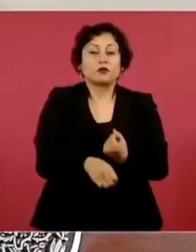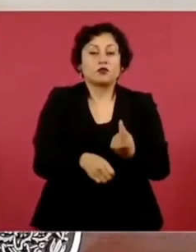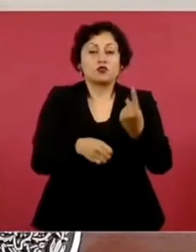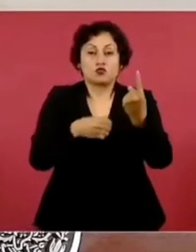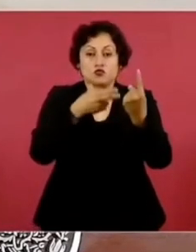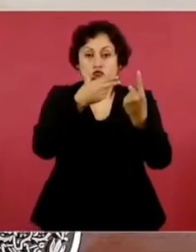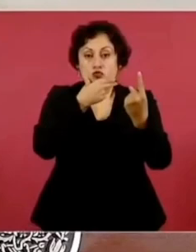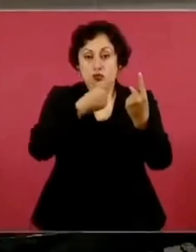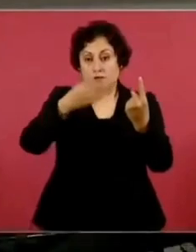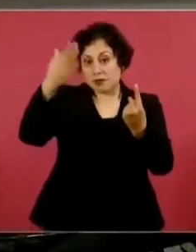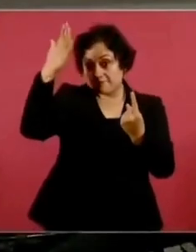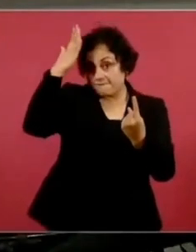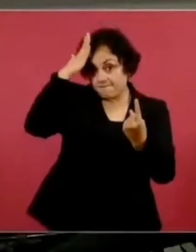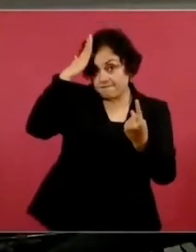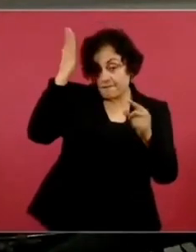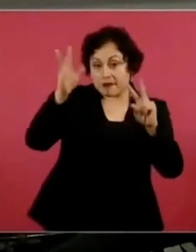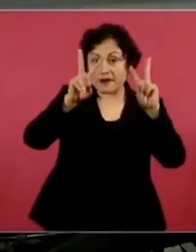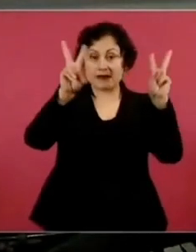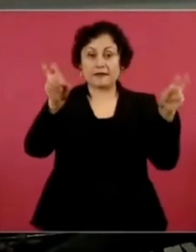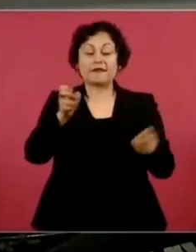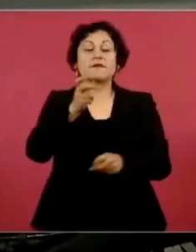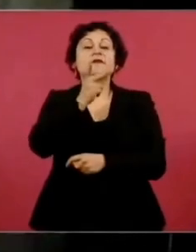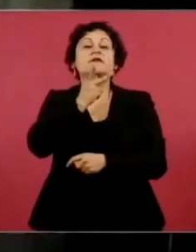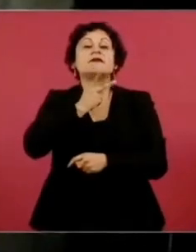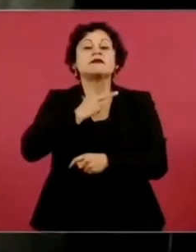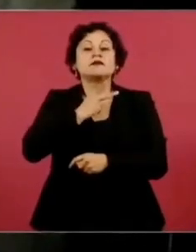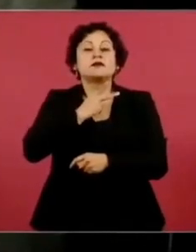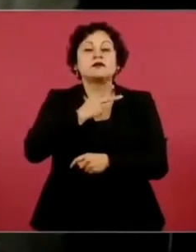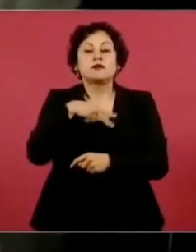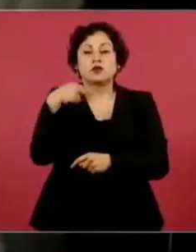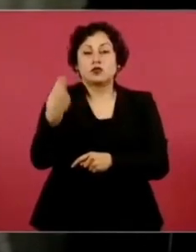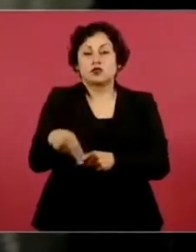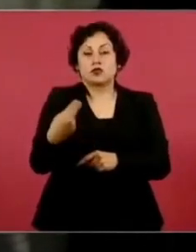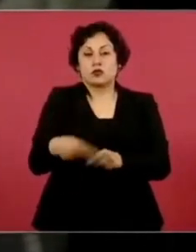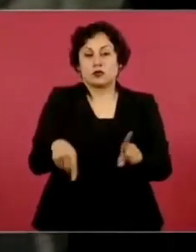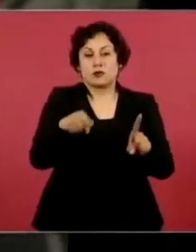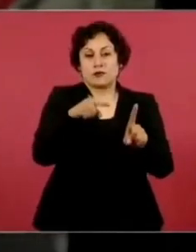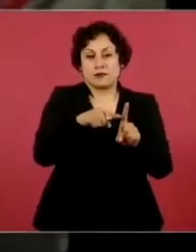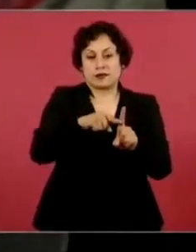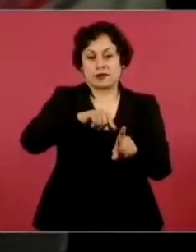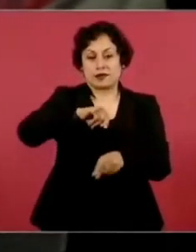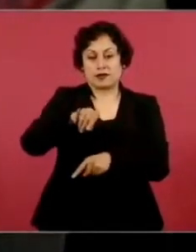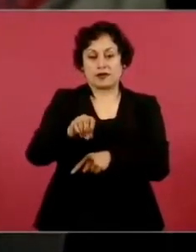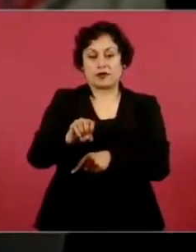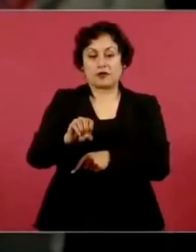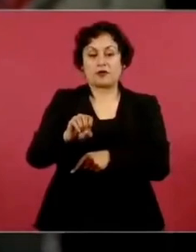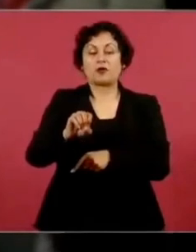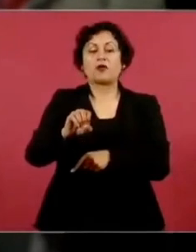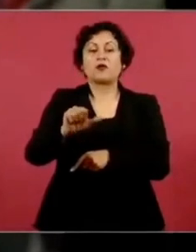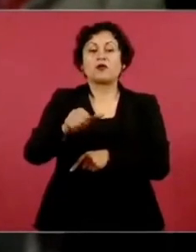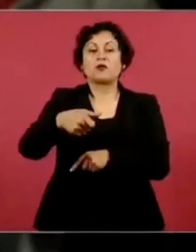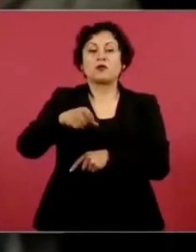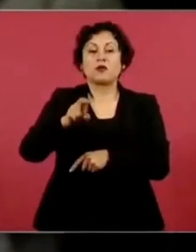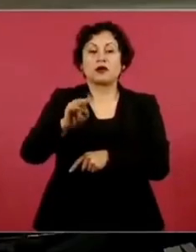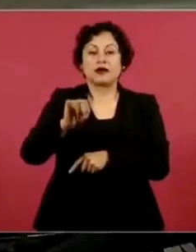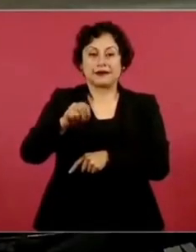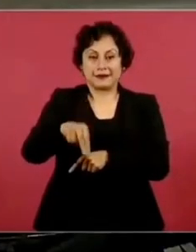Joaquín Hernández Galicia, conocido como La Quina.